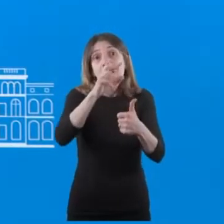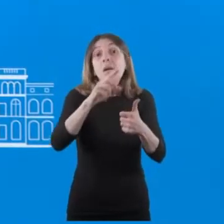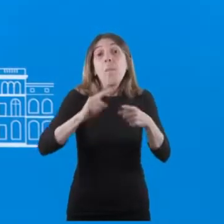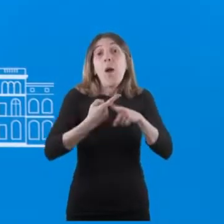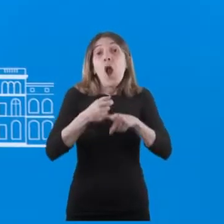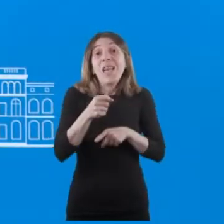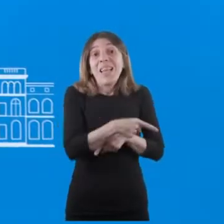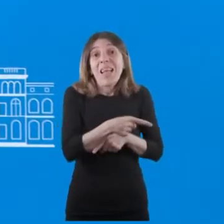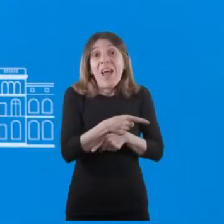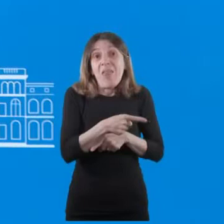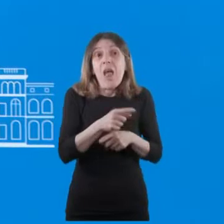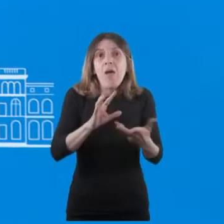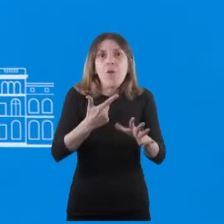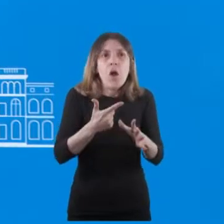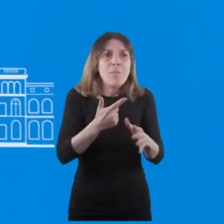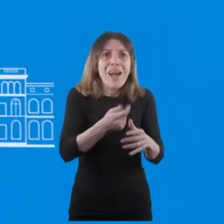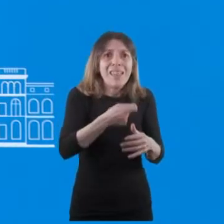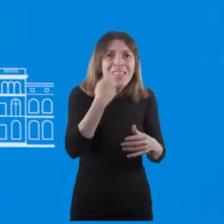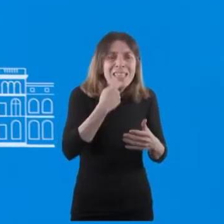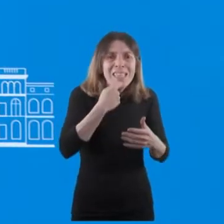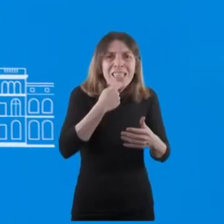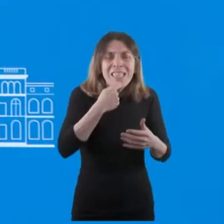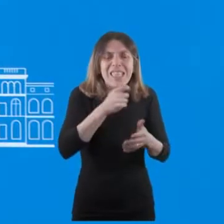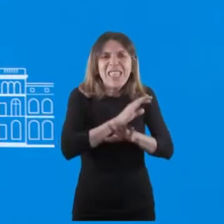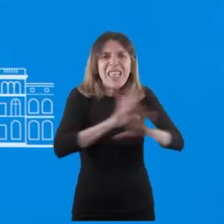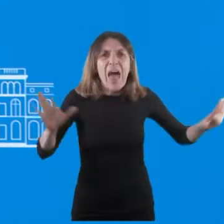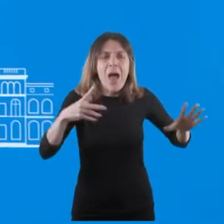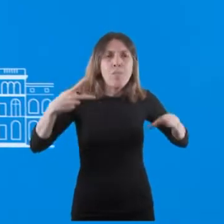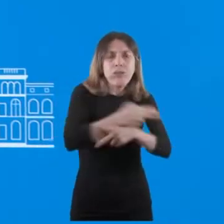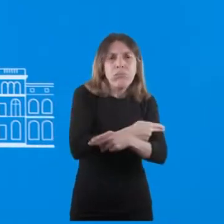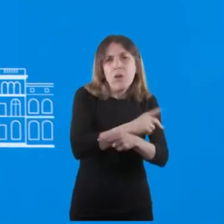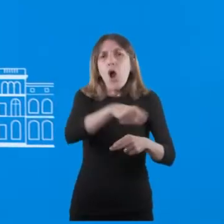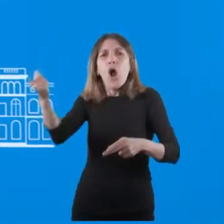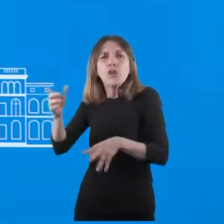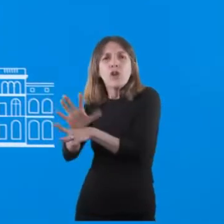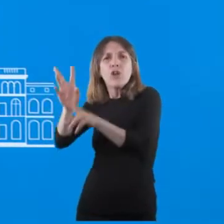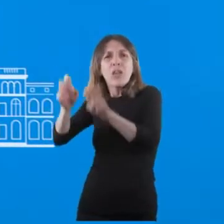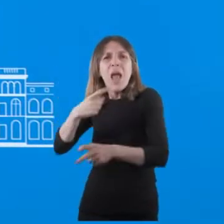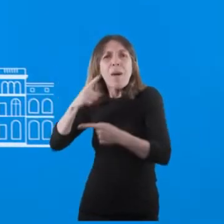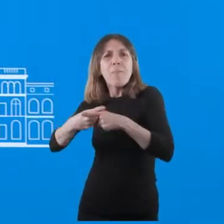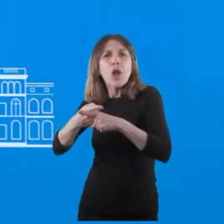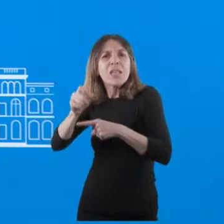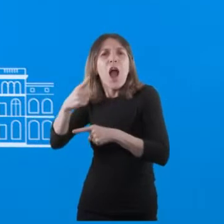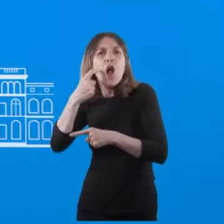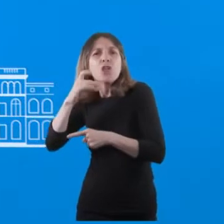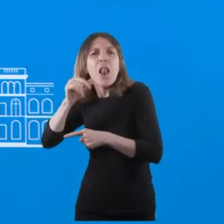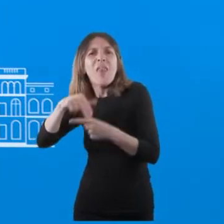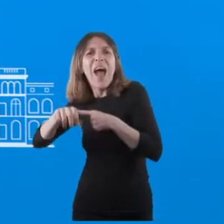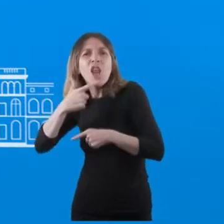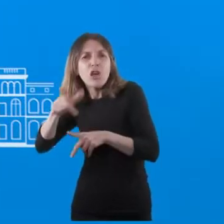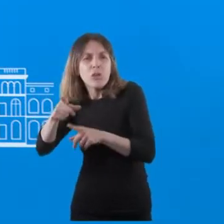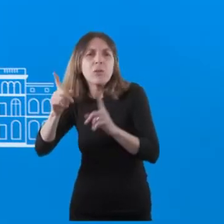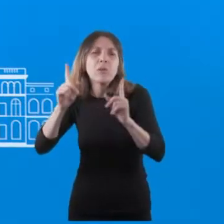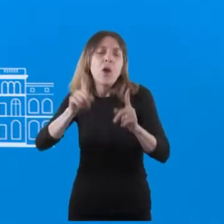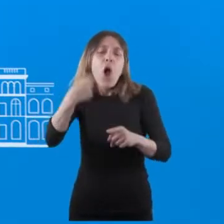política de la abstinencia total, otra es la política del control de daños. Lo que el Gobierno sí está completamente seguro y no